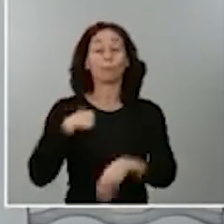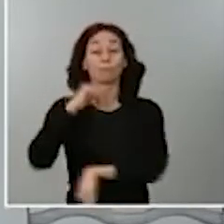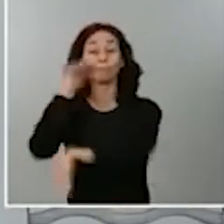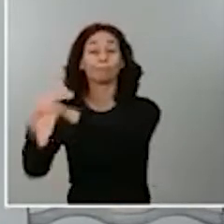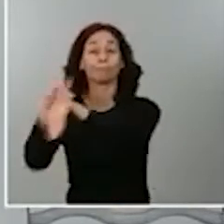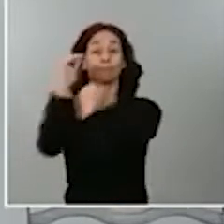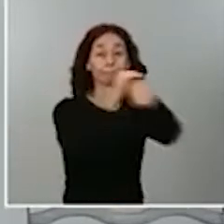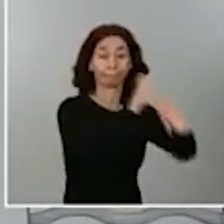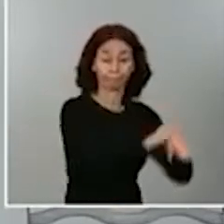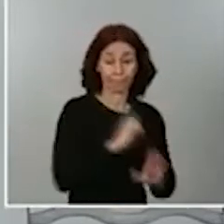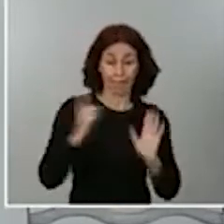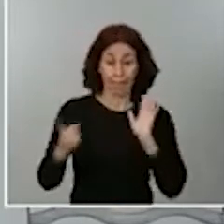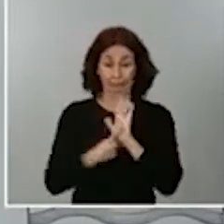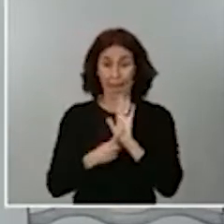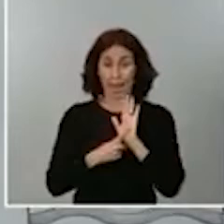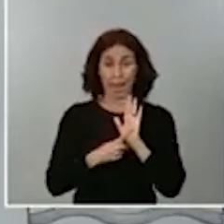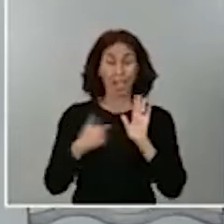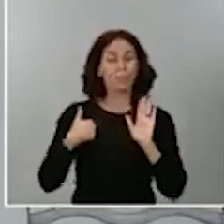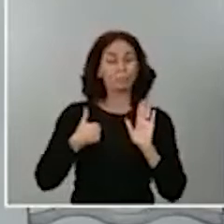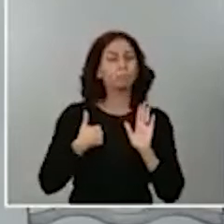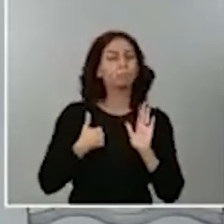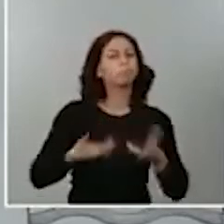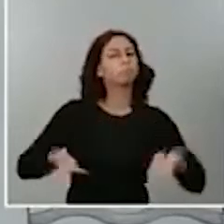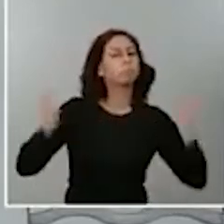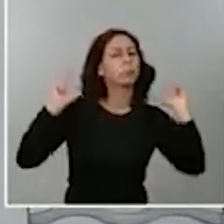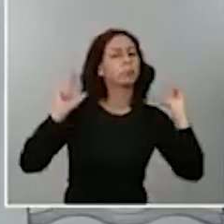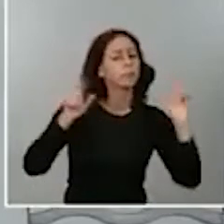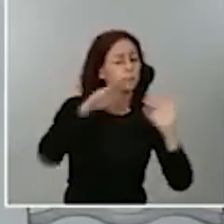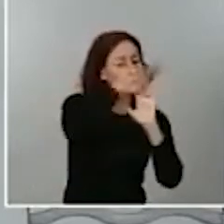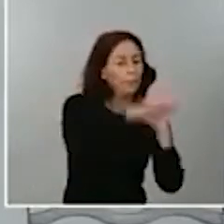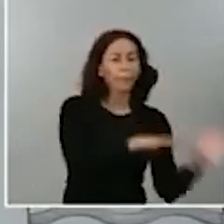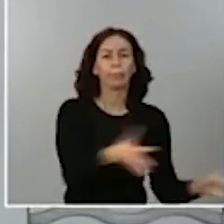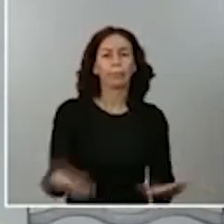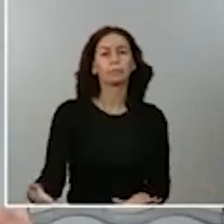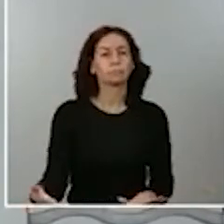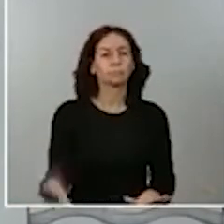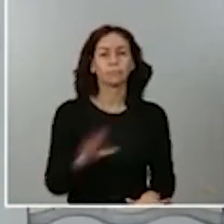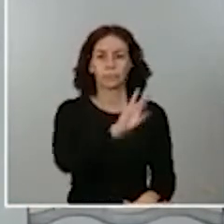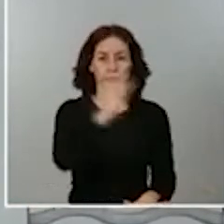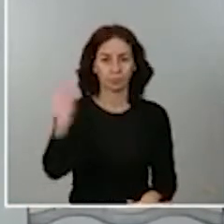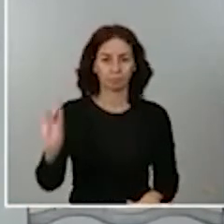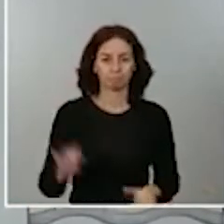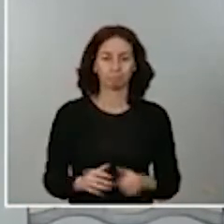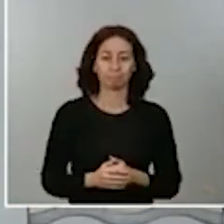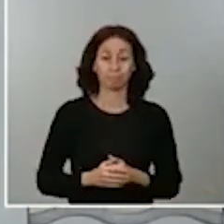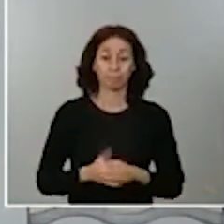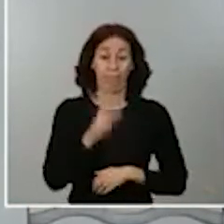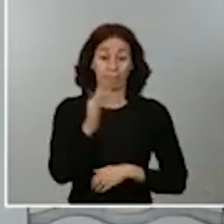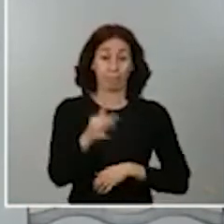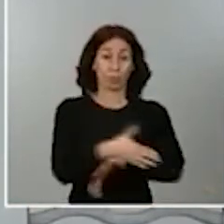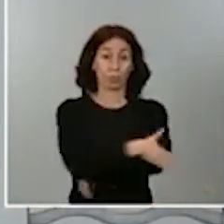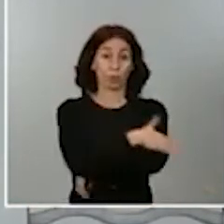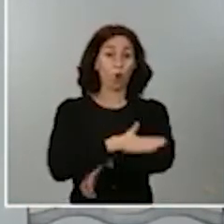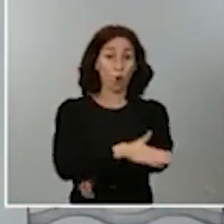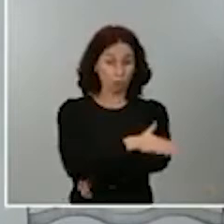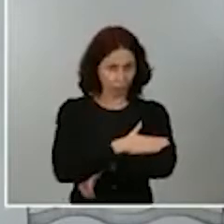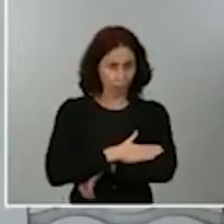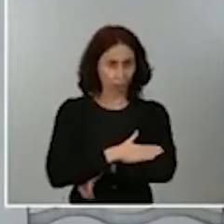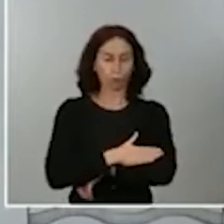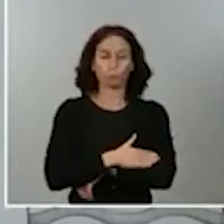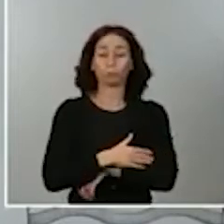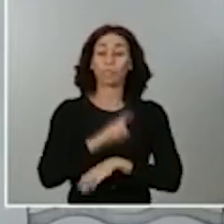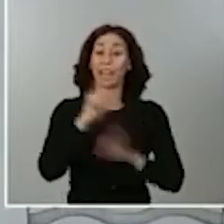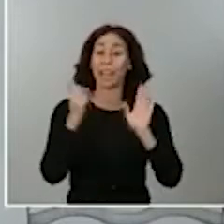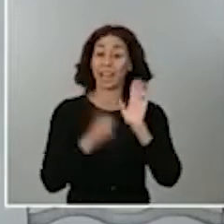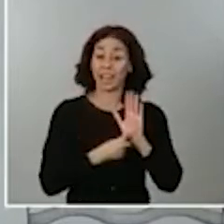medidas de este tipo. El Gobierno, además, como ustedes saben, modificó la Ley 29 barra